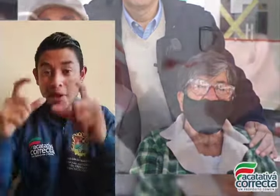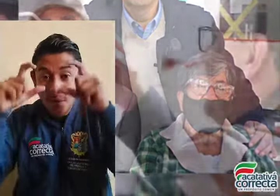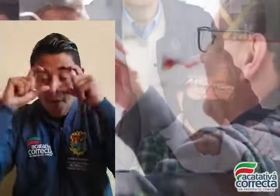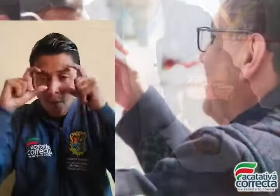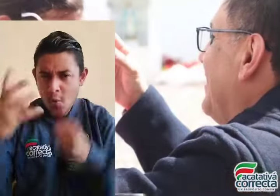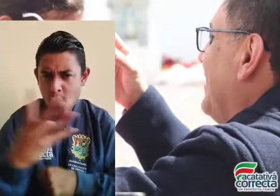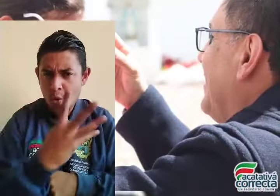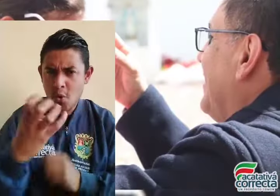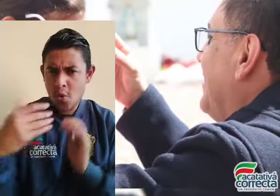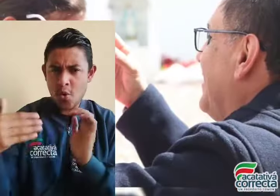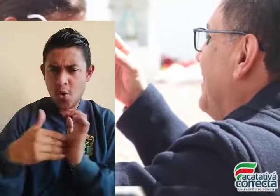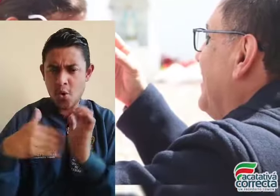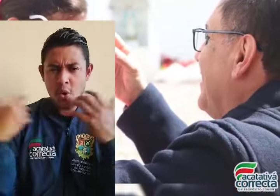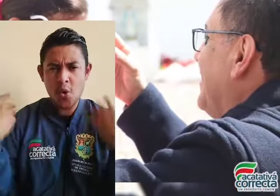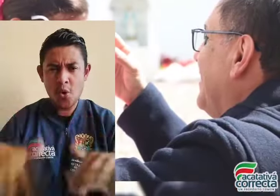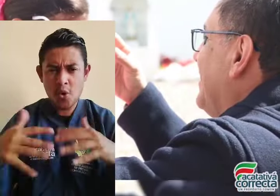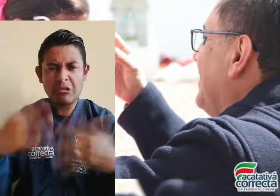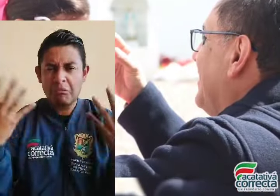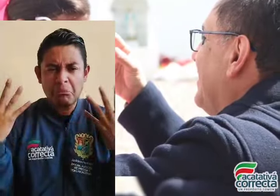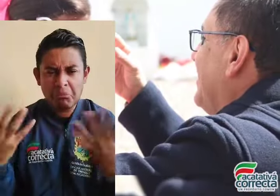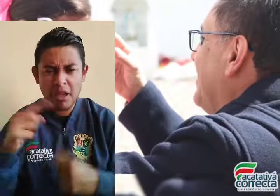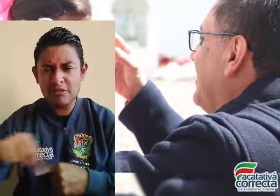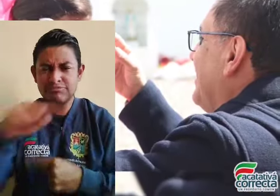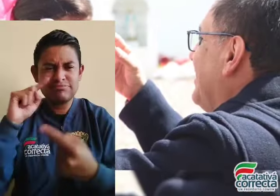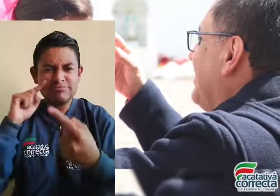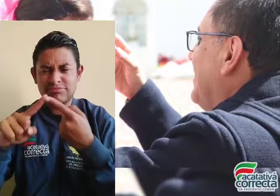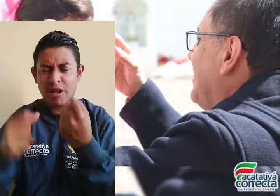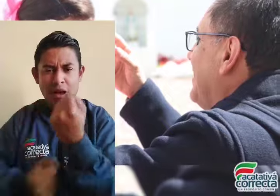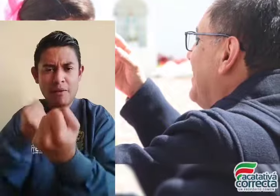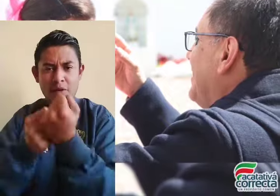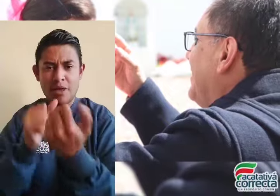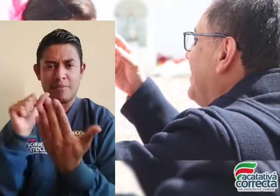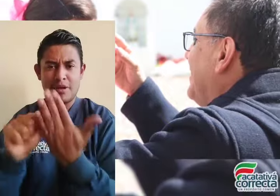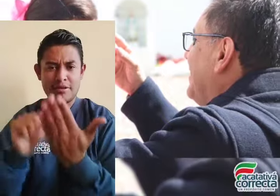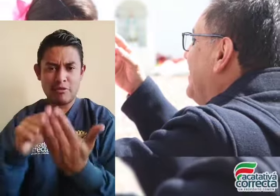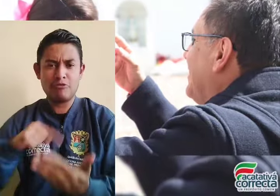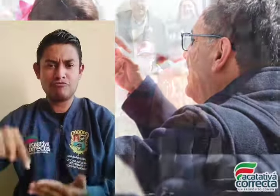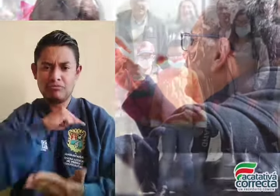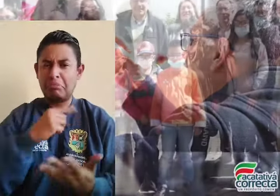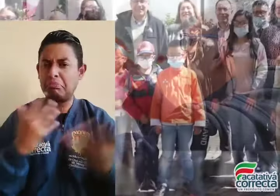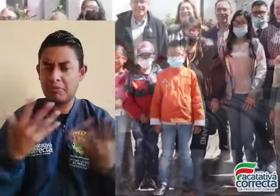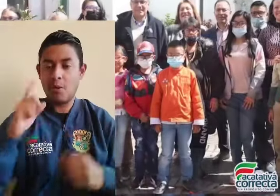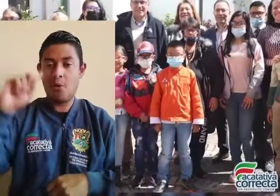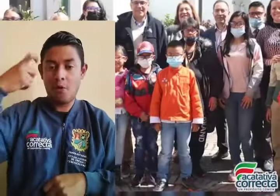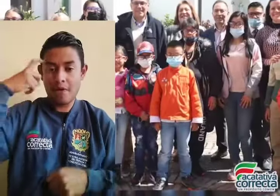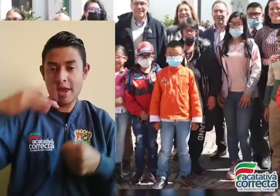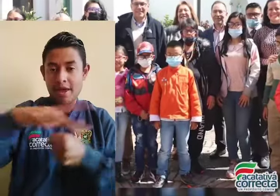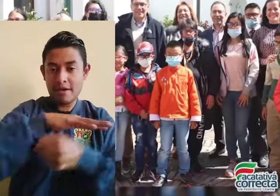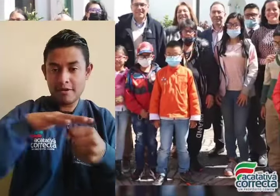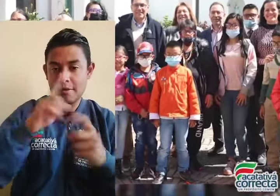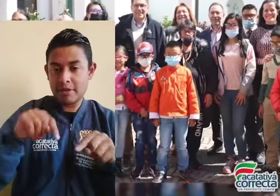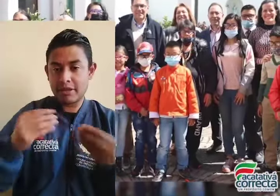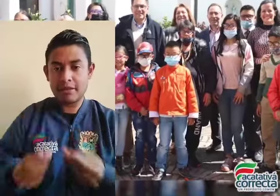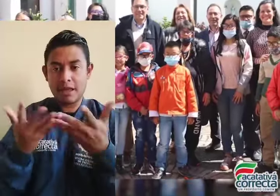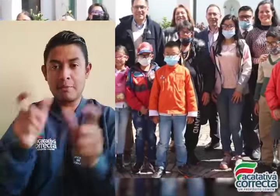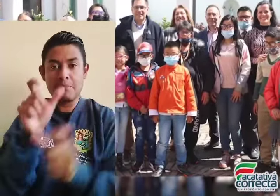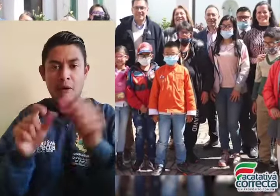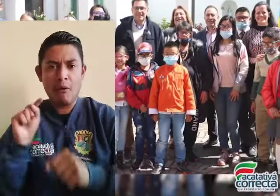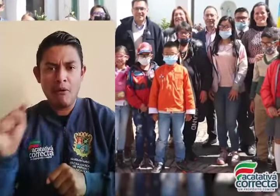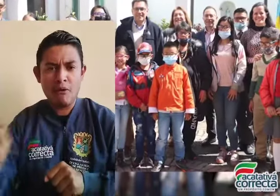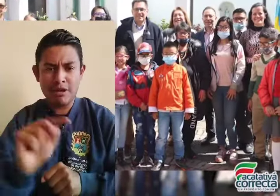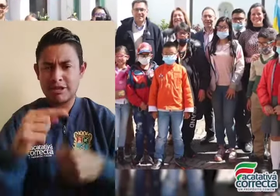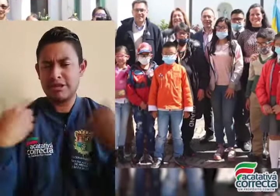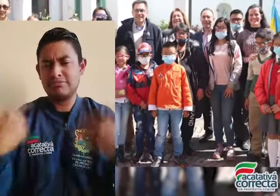Ver, que se desarrolla gracias al convenio con la ONG Internacional, Charity Vision y la Gobernación de Cundinamarca. Los